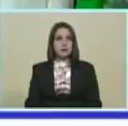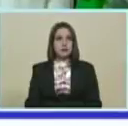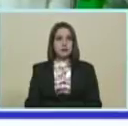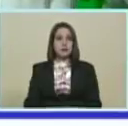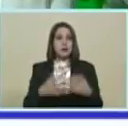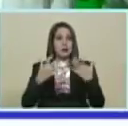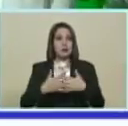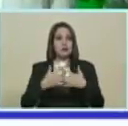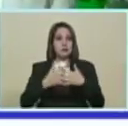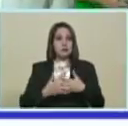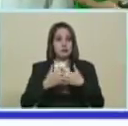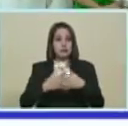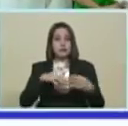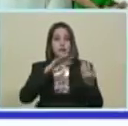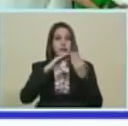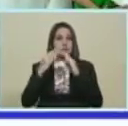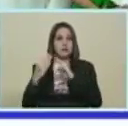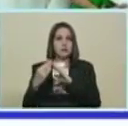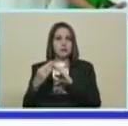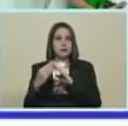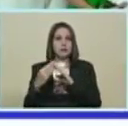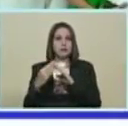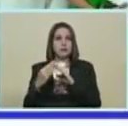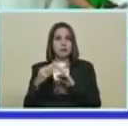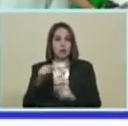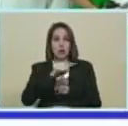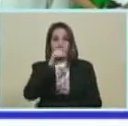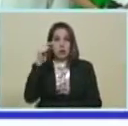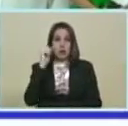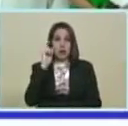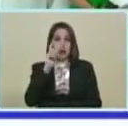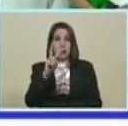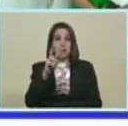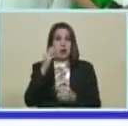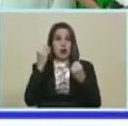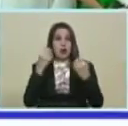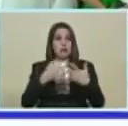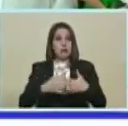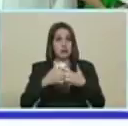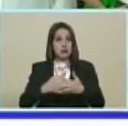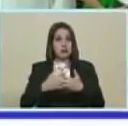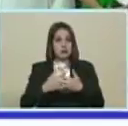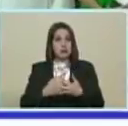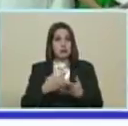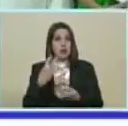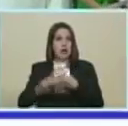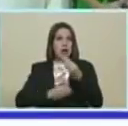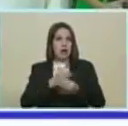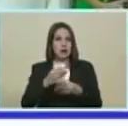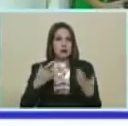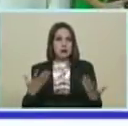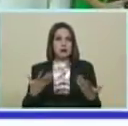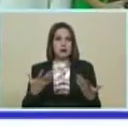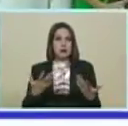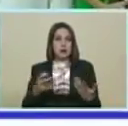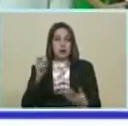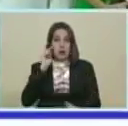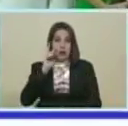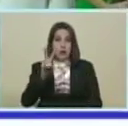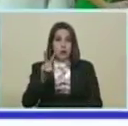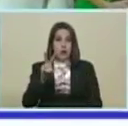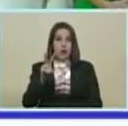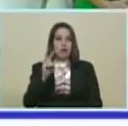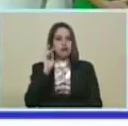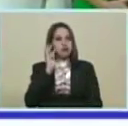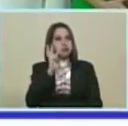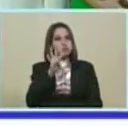Industrial Comunal Para que ustedes vean La dimensión industrial De la economía Comunal Para que la vayamos Nosotros